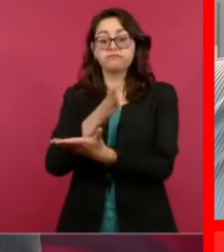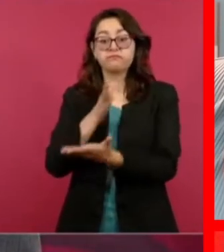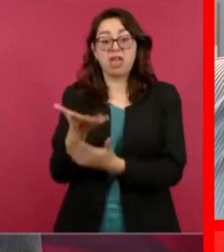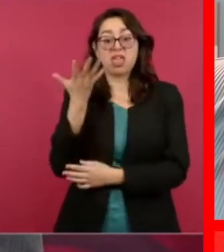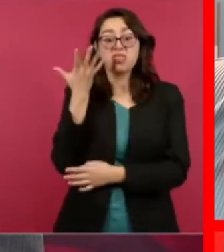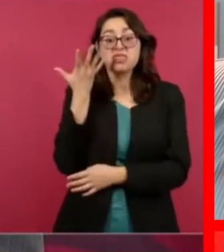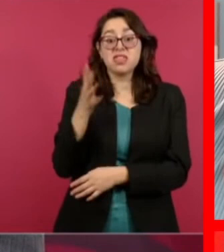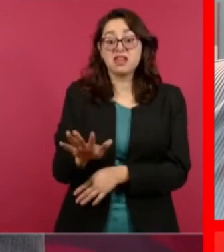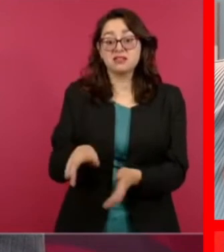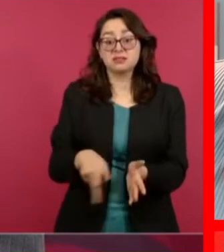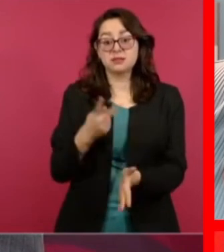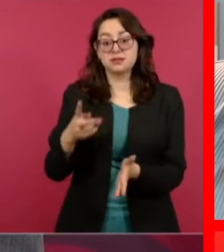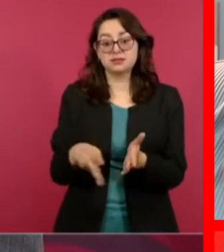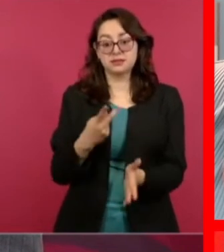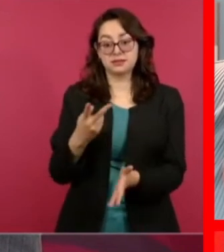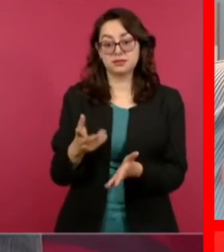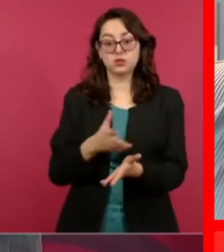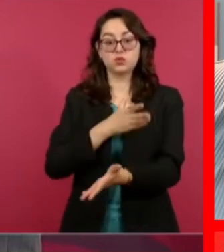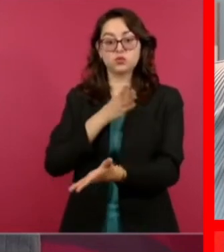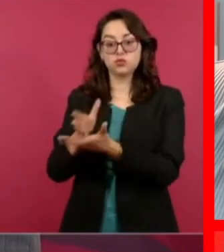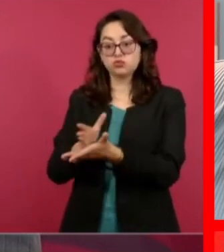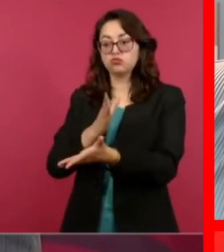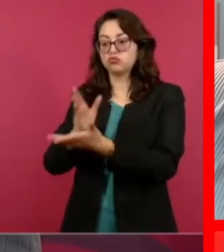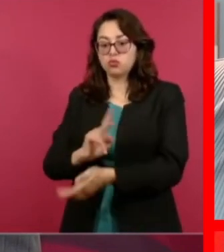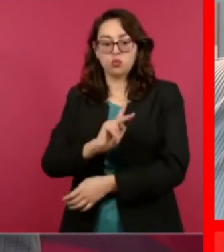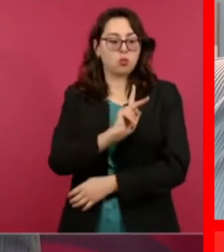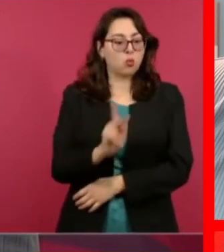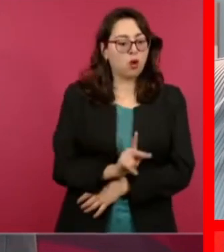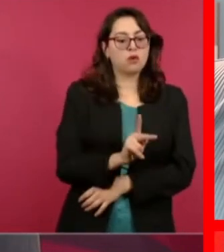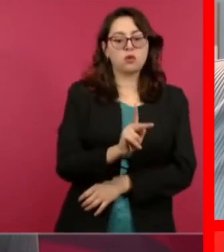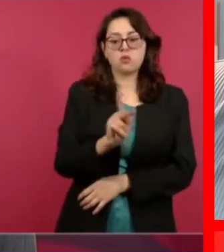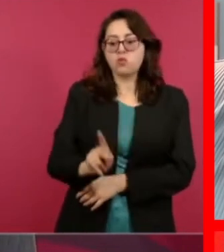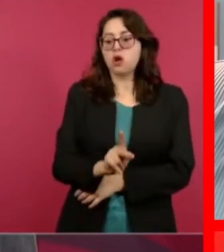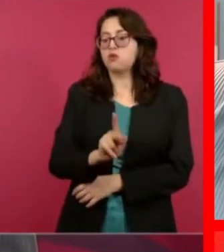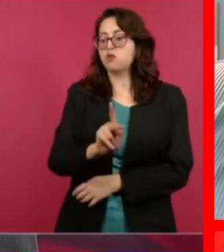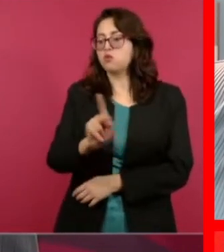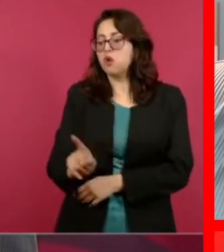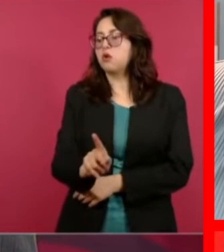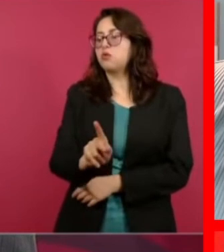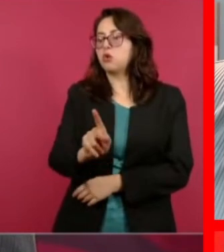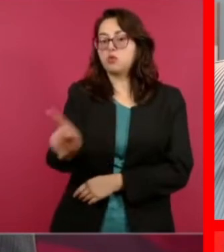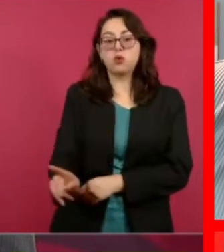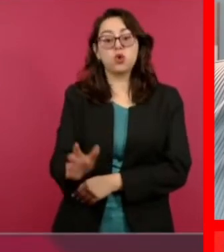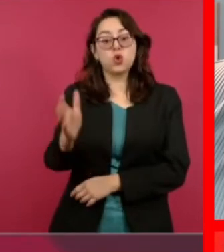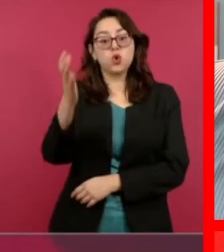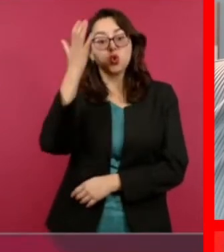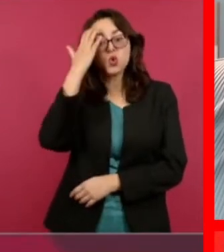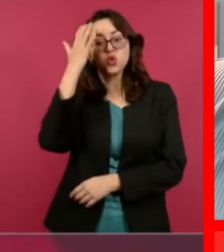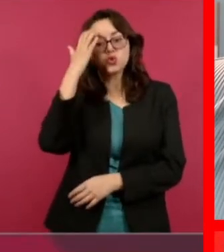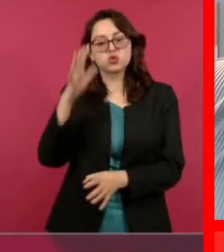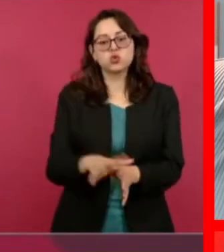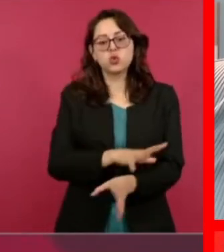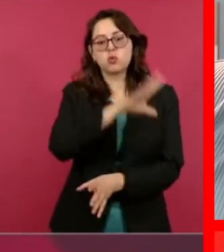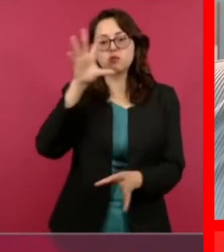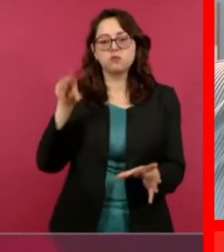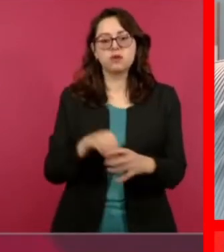pueblo por pueblo. Conozco todos los municipios de la Sierra